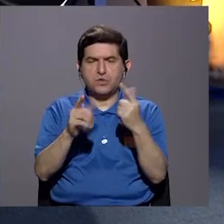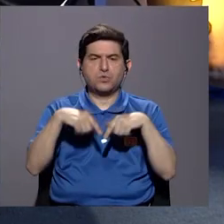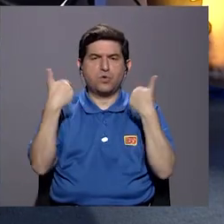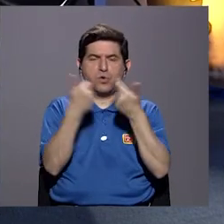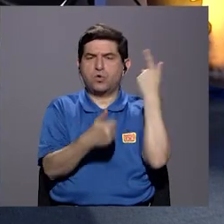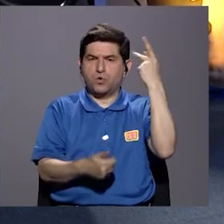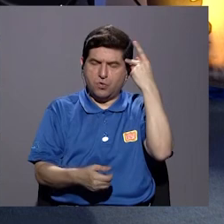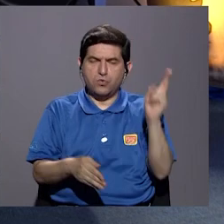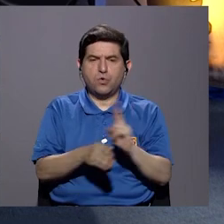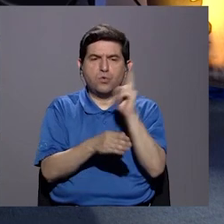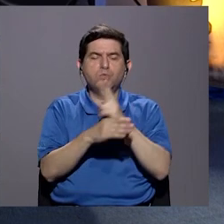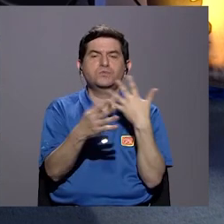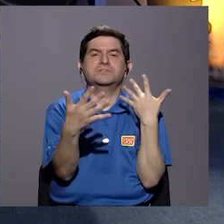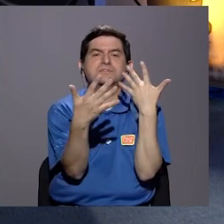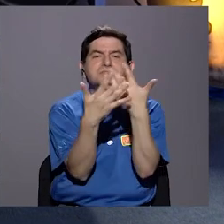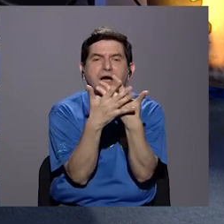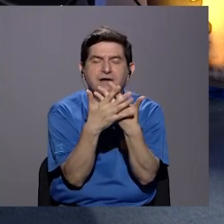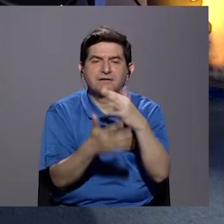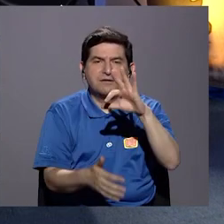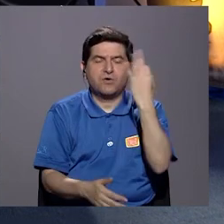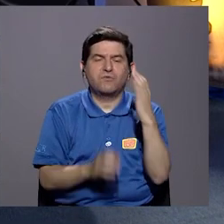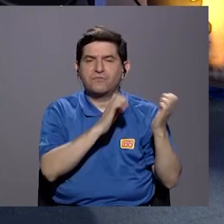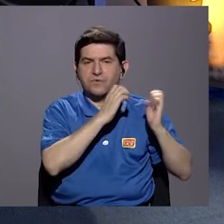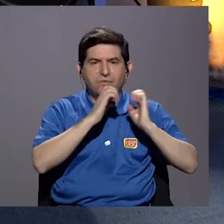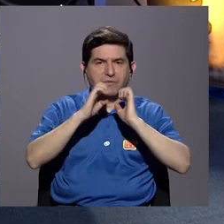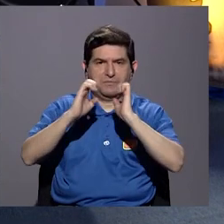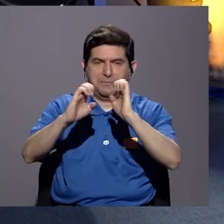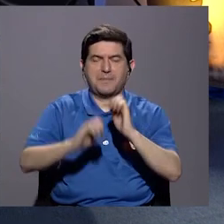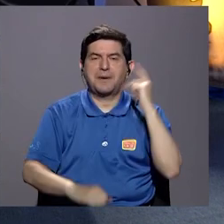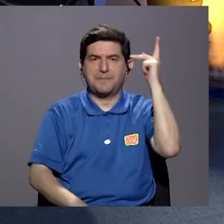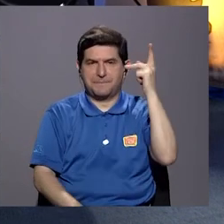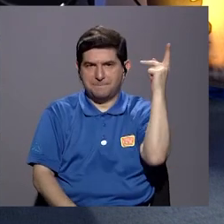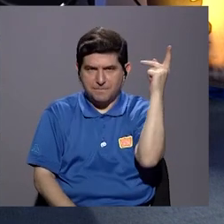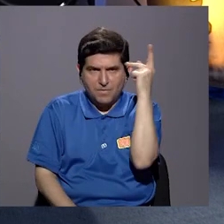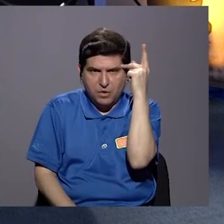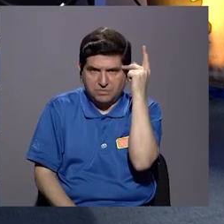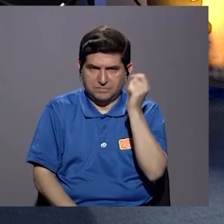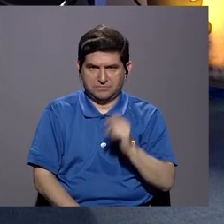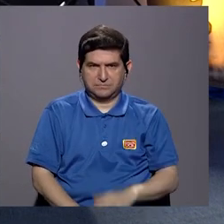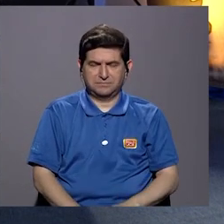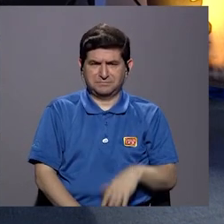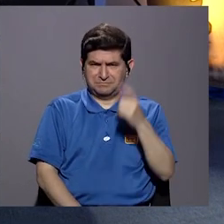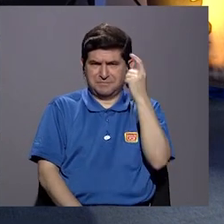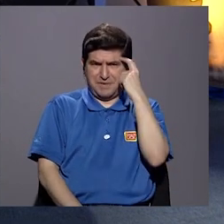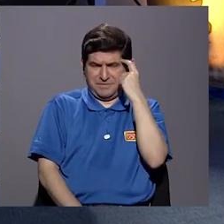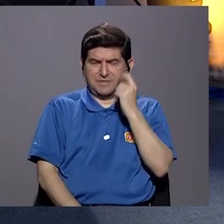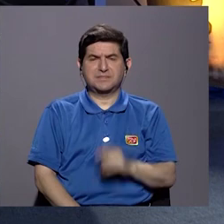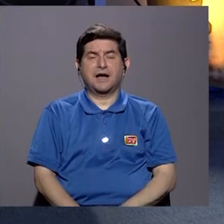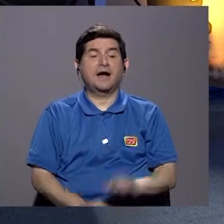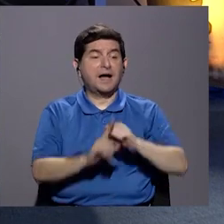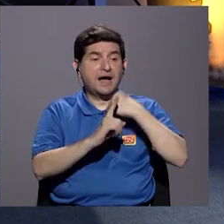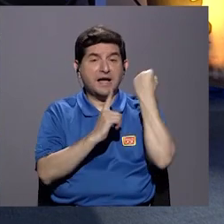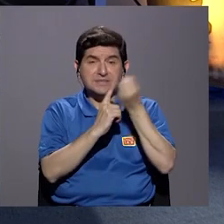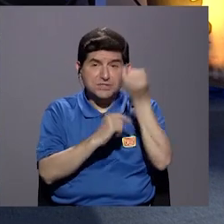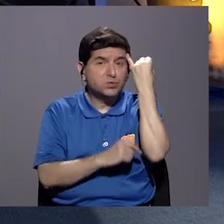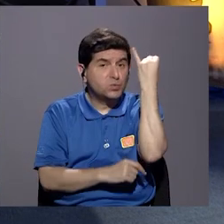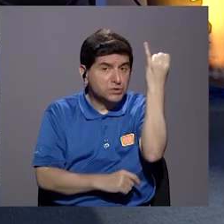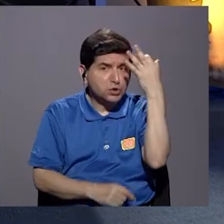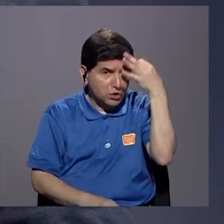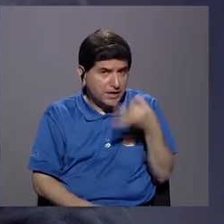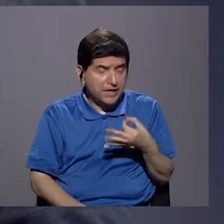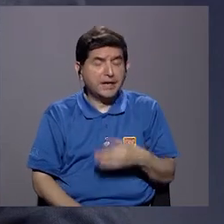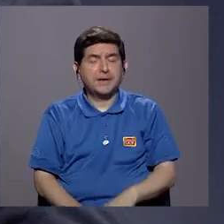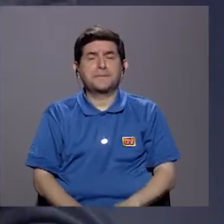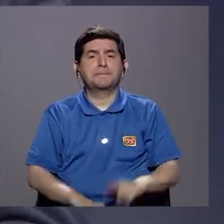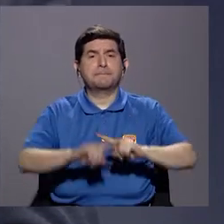los grupos políticos han utilizado a la cárcel como una estrategia, digamos, política que les parece útil. O sea, que es una situación ideológica.